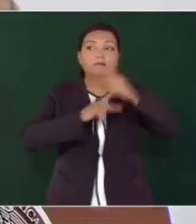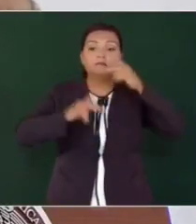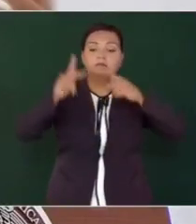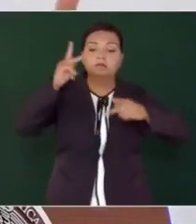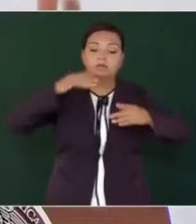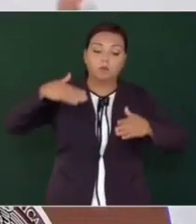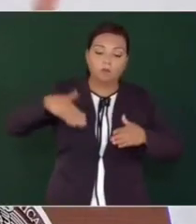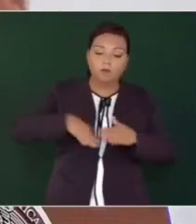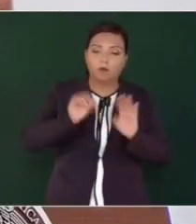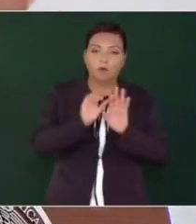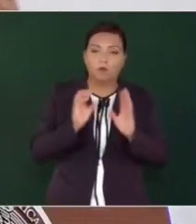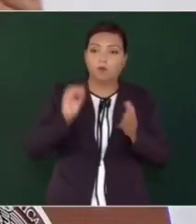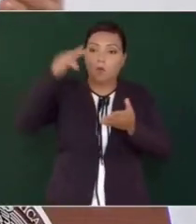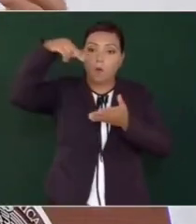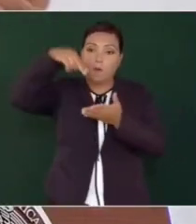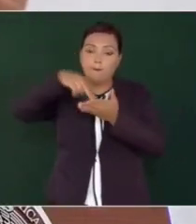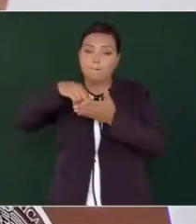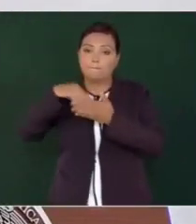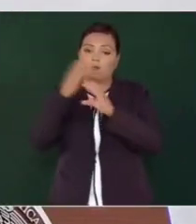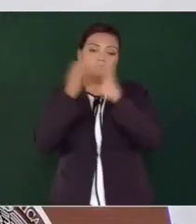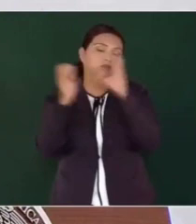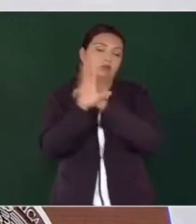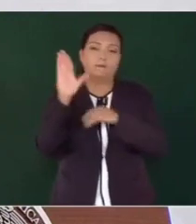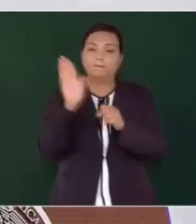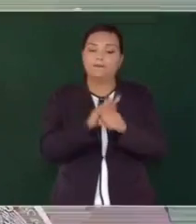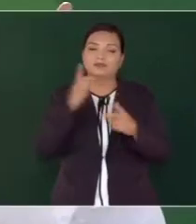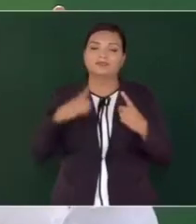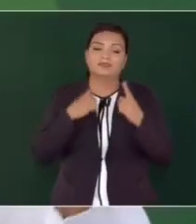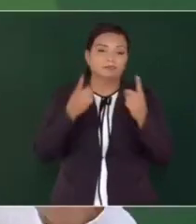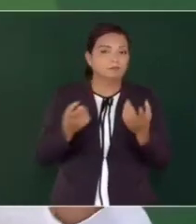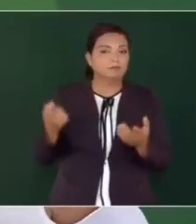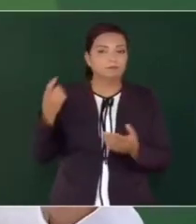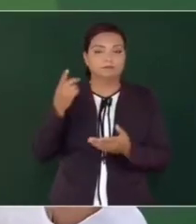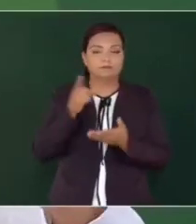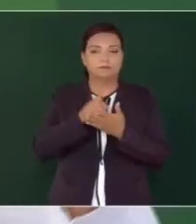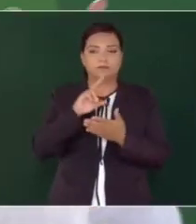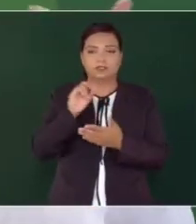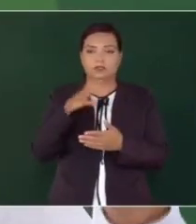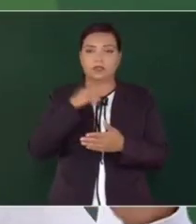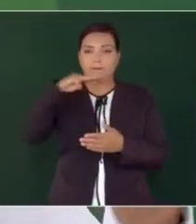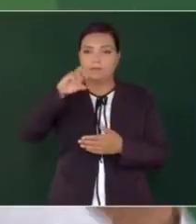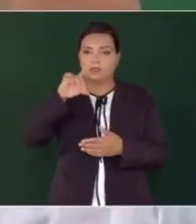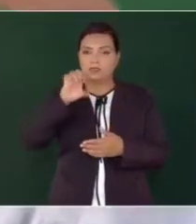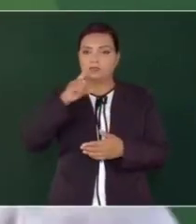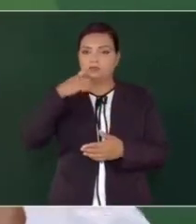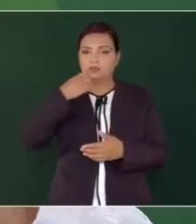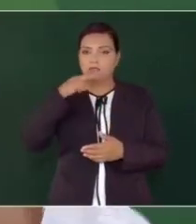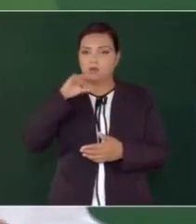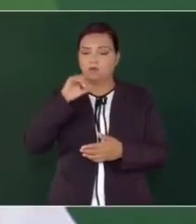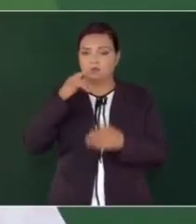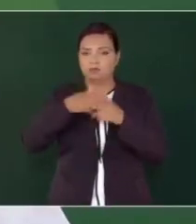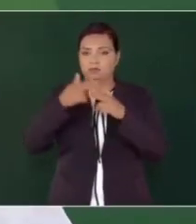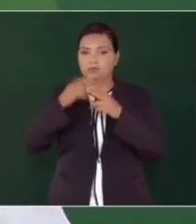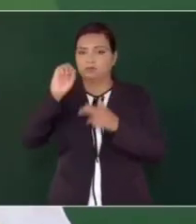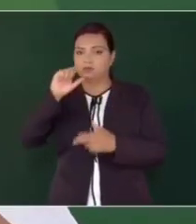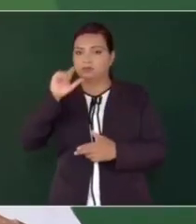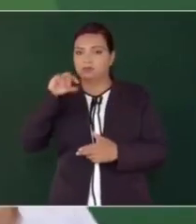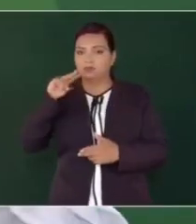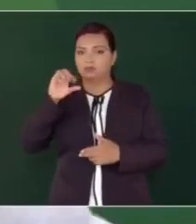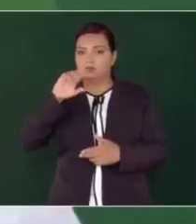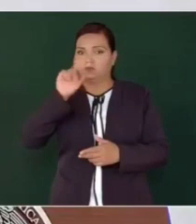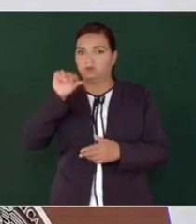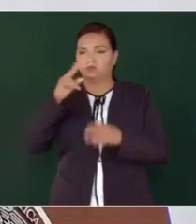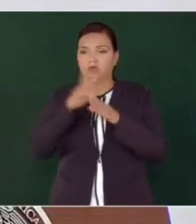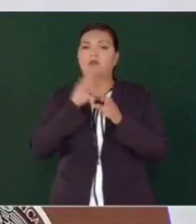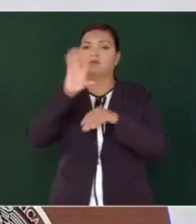o subir mercancía, sino que será directo desde Medias Aguas a Salina Cruz, y ahí sí tienen el permiso en el